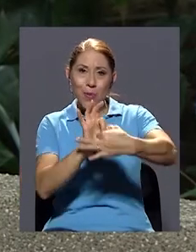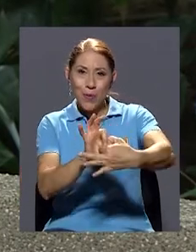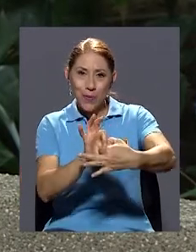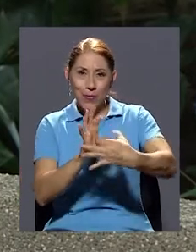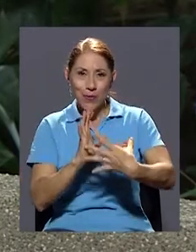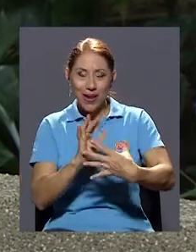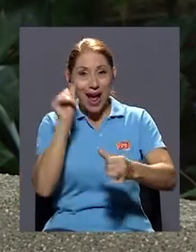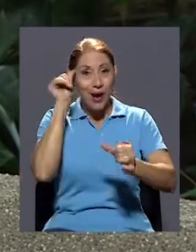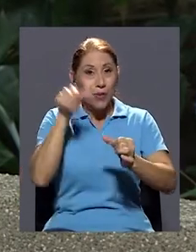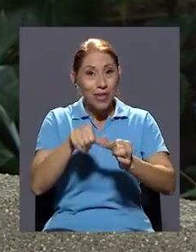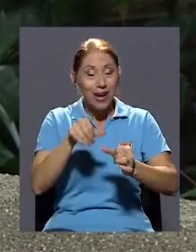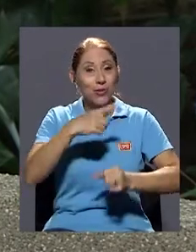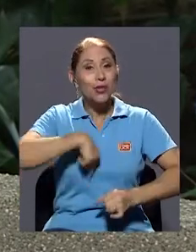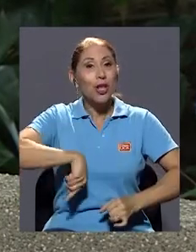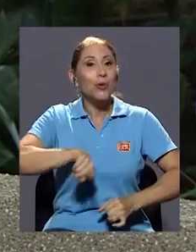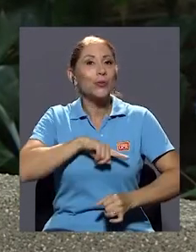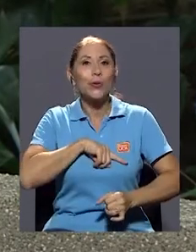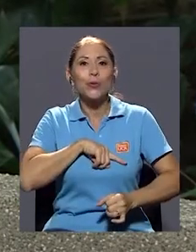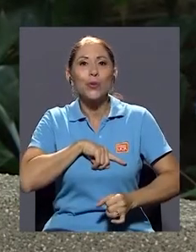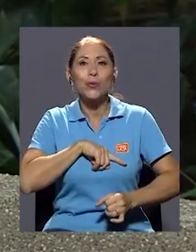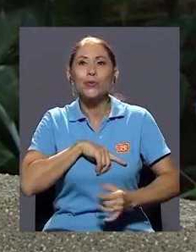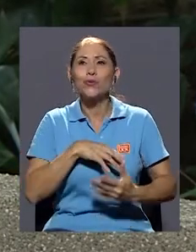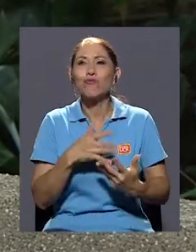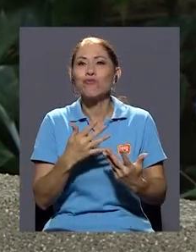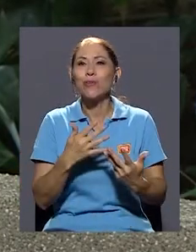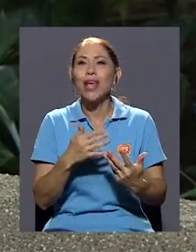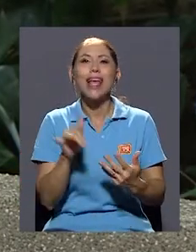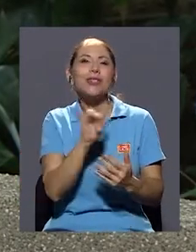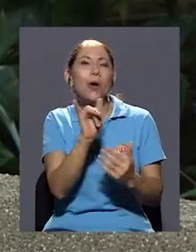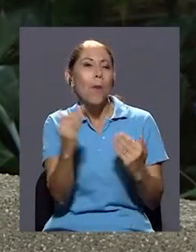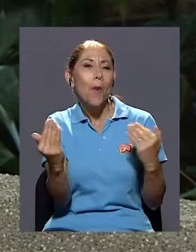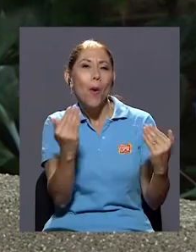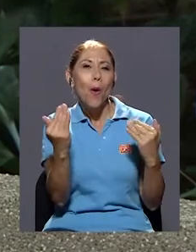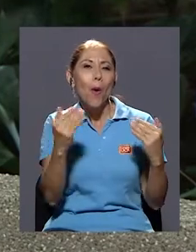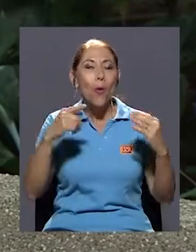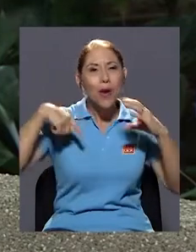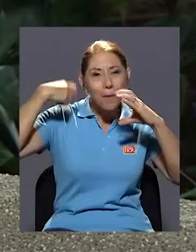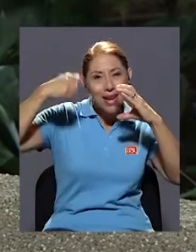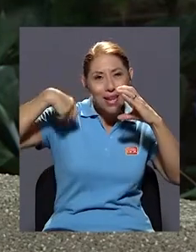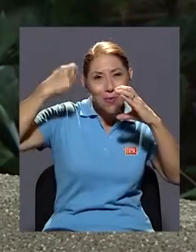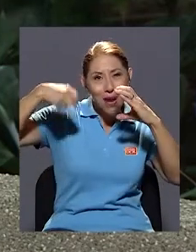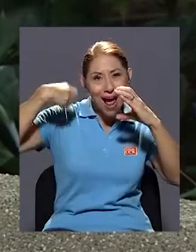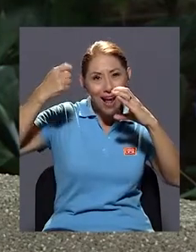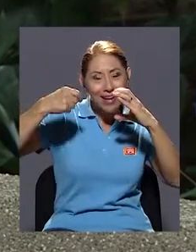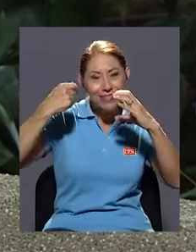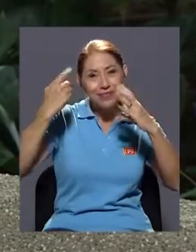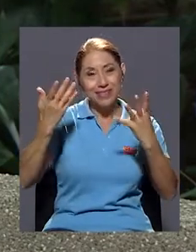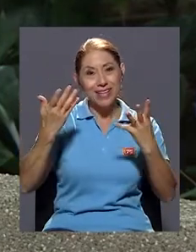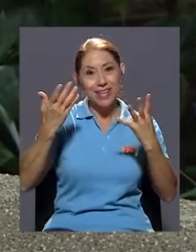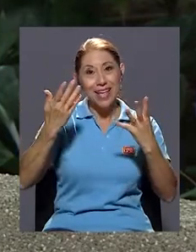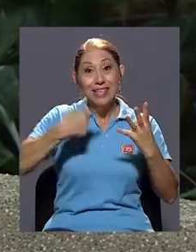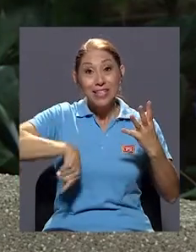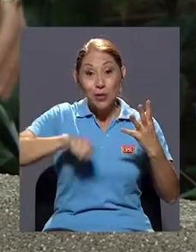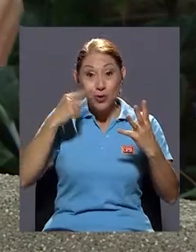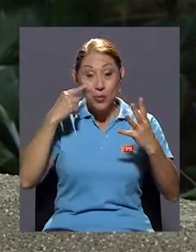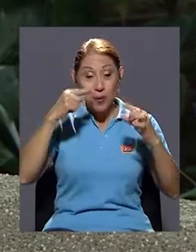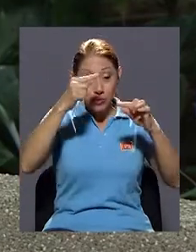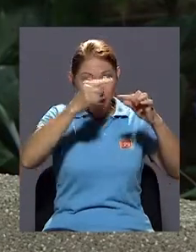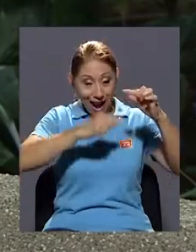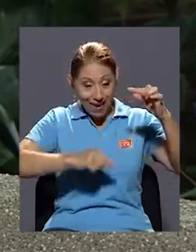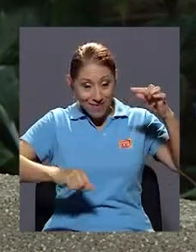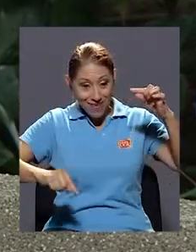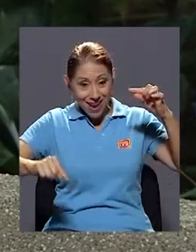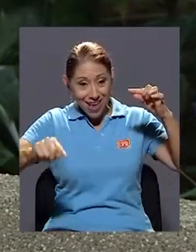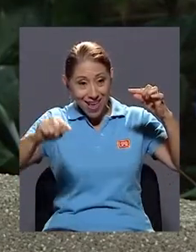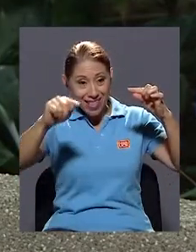Acordarnos de que no nos estamos quedando, es como una película, si tomamos el carrete de la